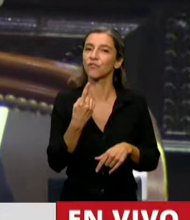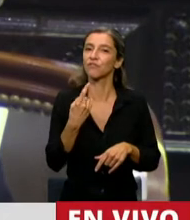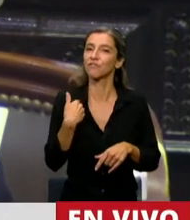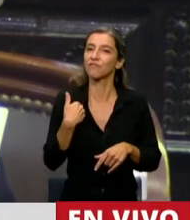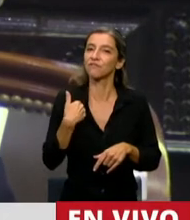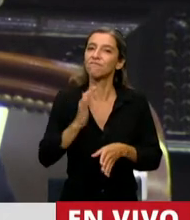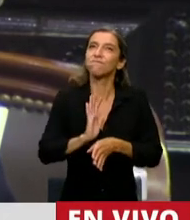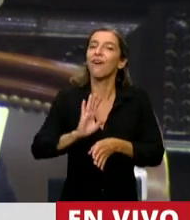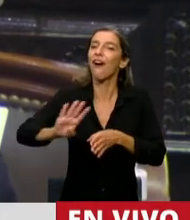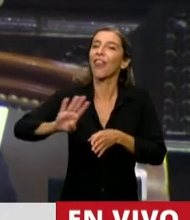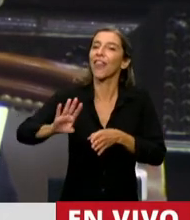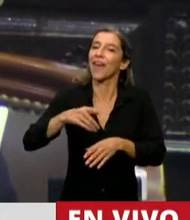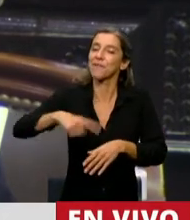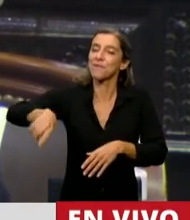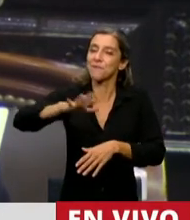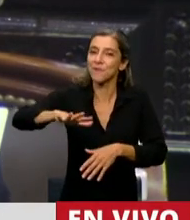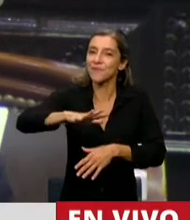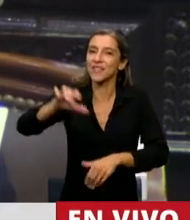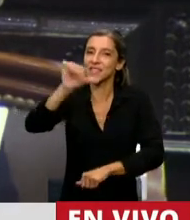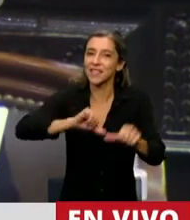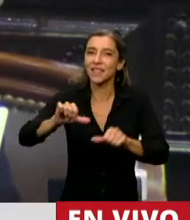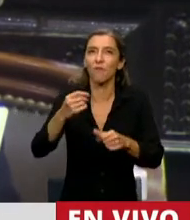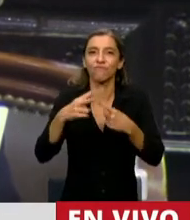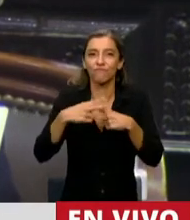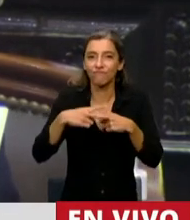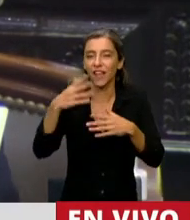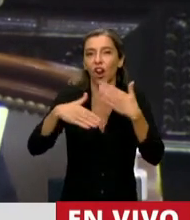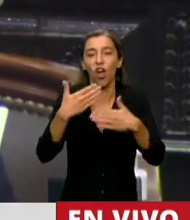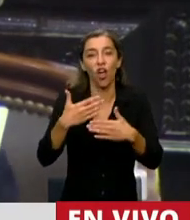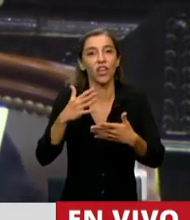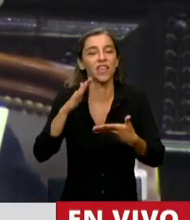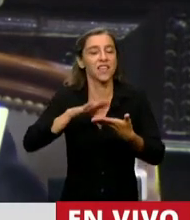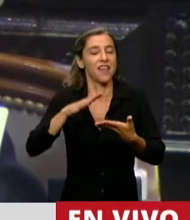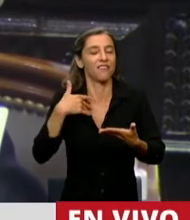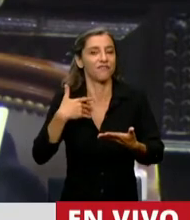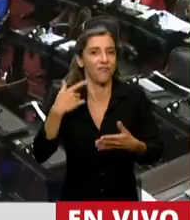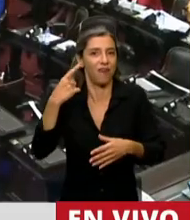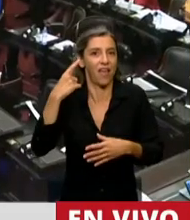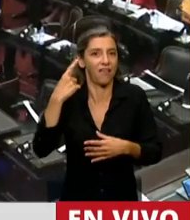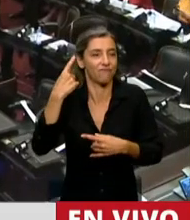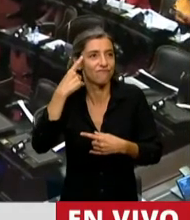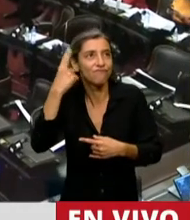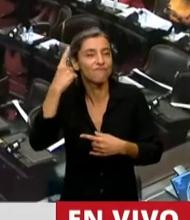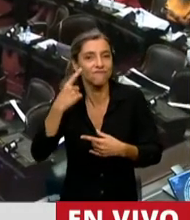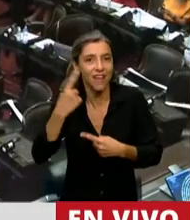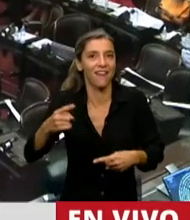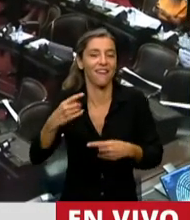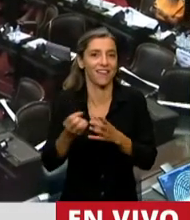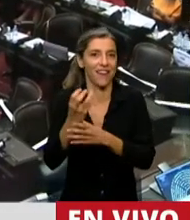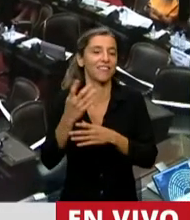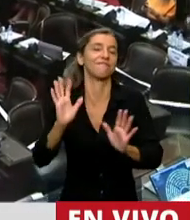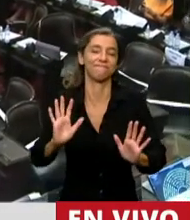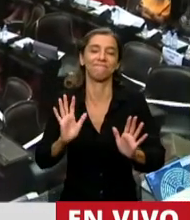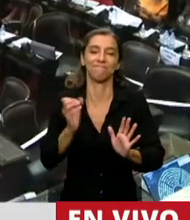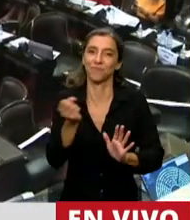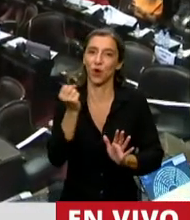amplia expresión, tecnológico y de conocimiento de la Argentina. Y es nada más